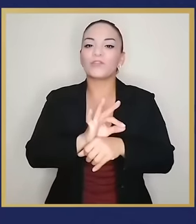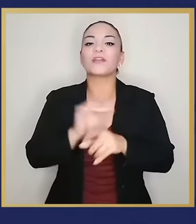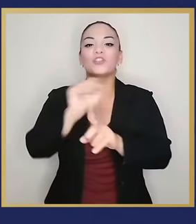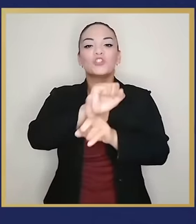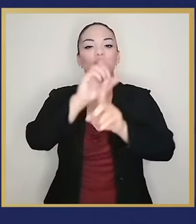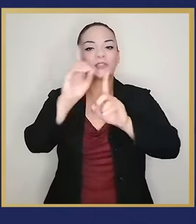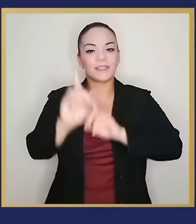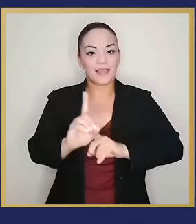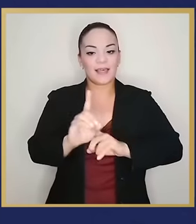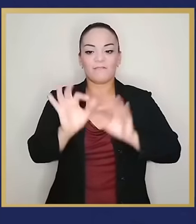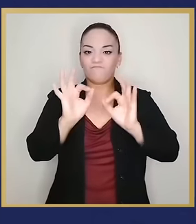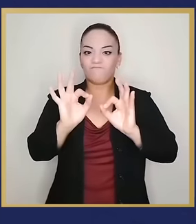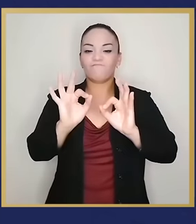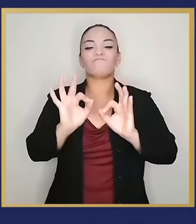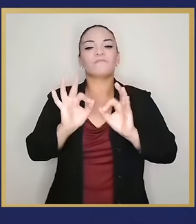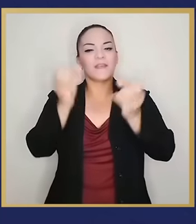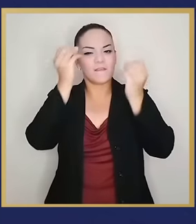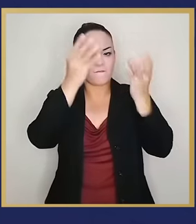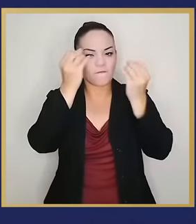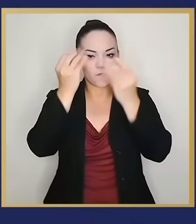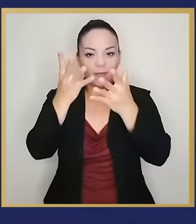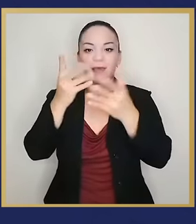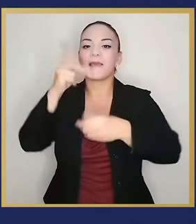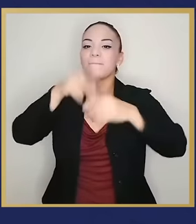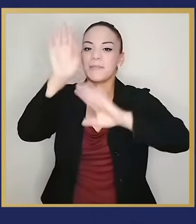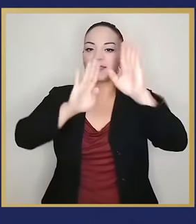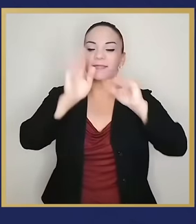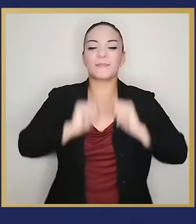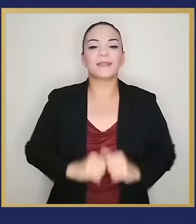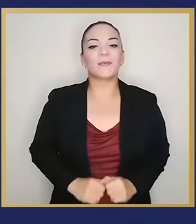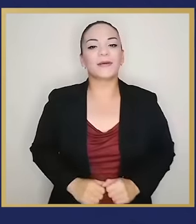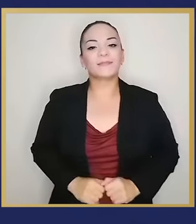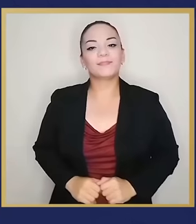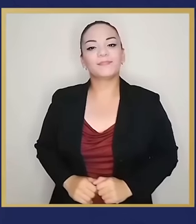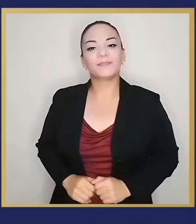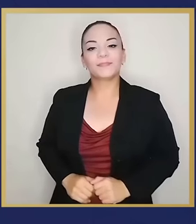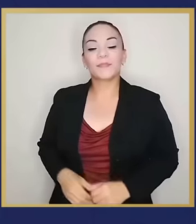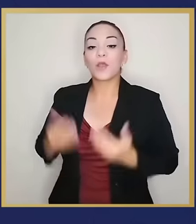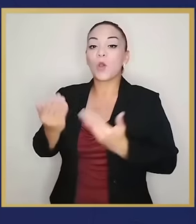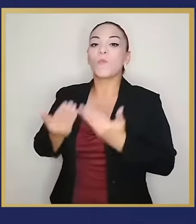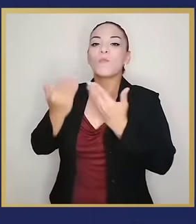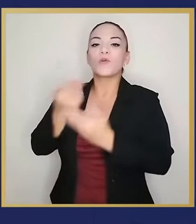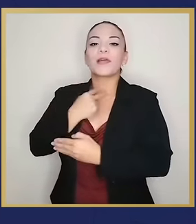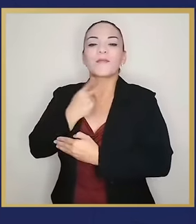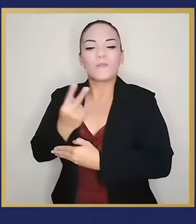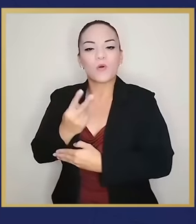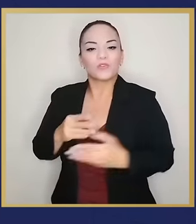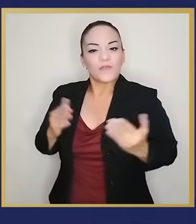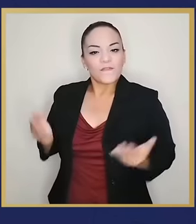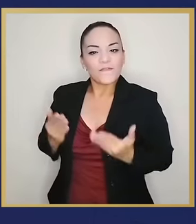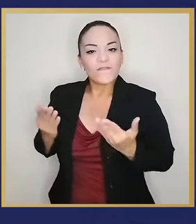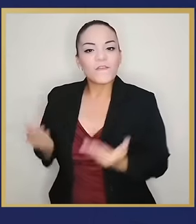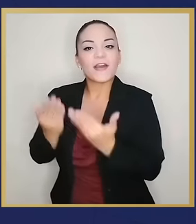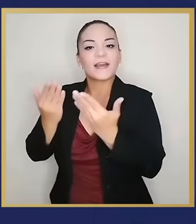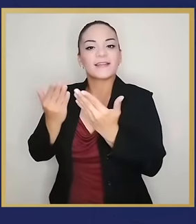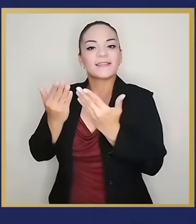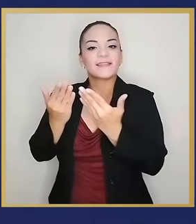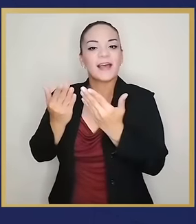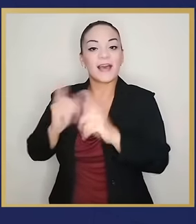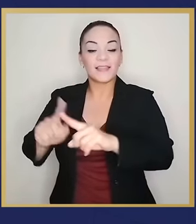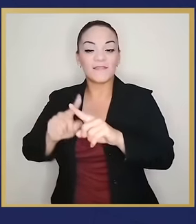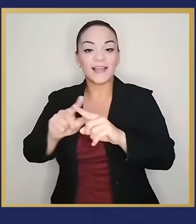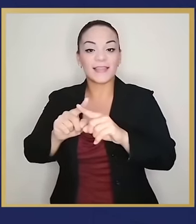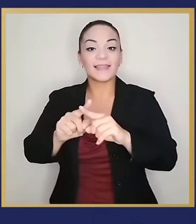funcionamiento de una sociedad informada y participativa. Por dar voz, fuerza y